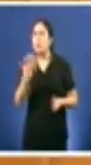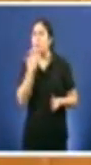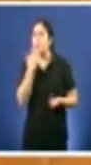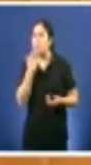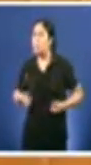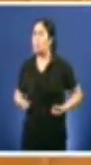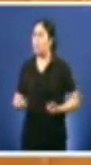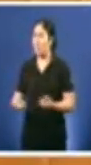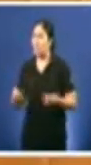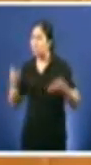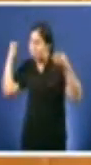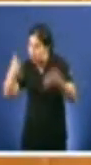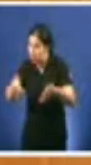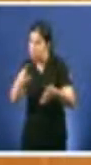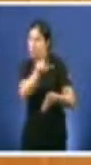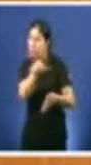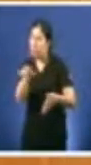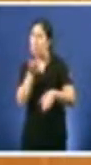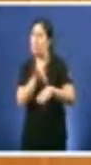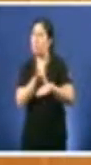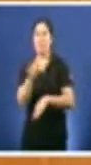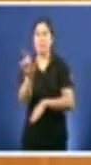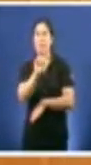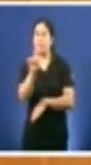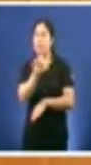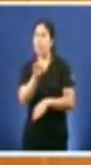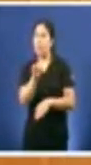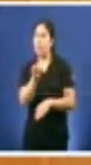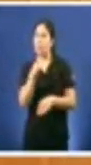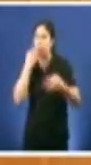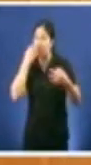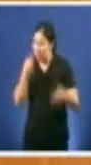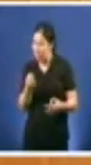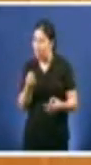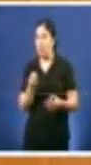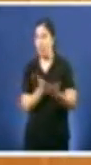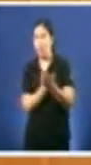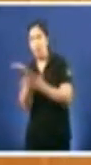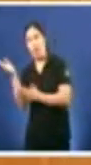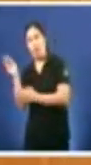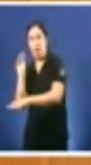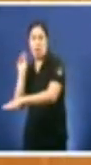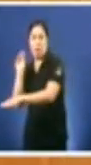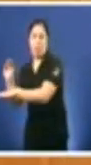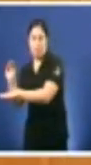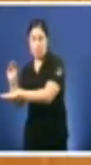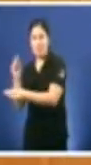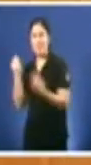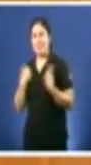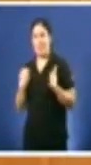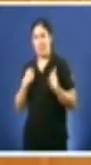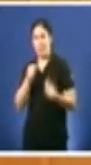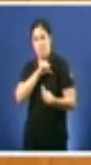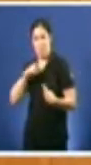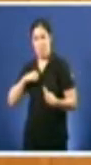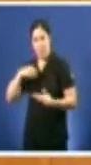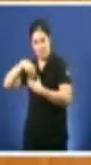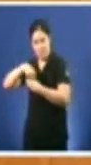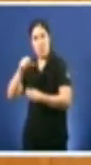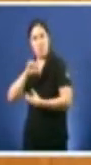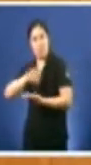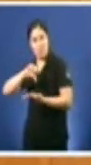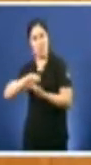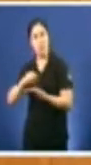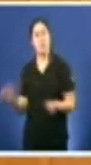da sanidade pública e se gasta na sanidade privada que tamén teñen nos seus centros pero iso dá igual